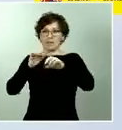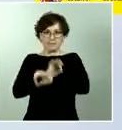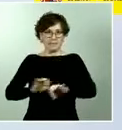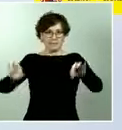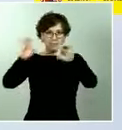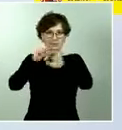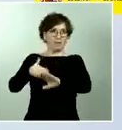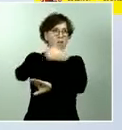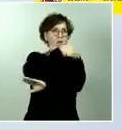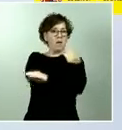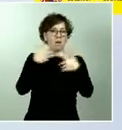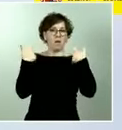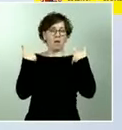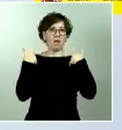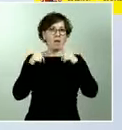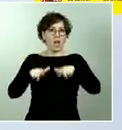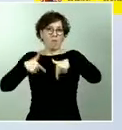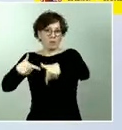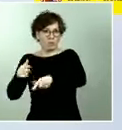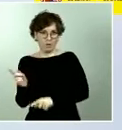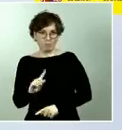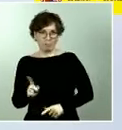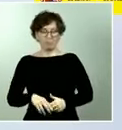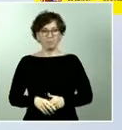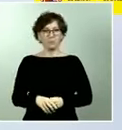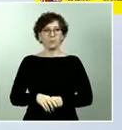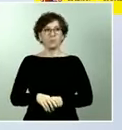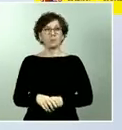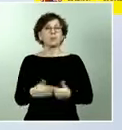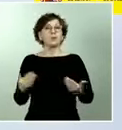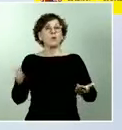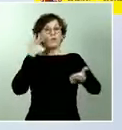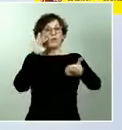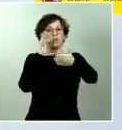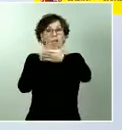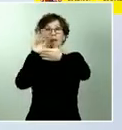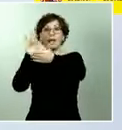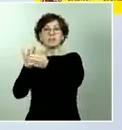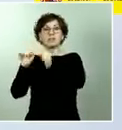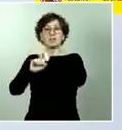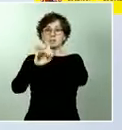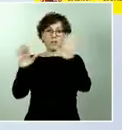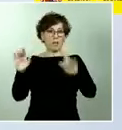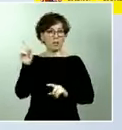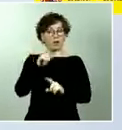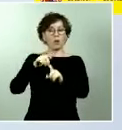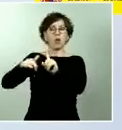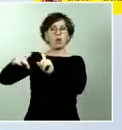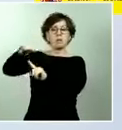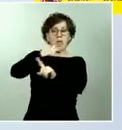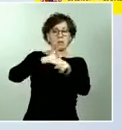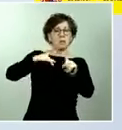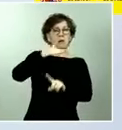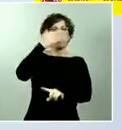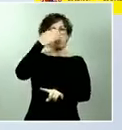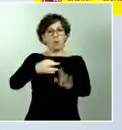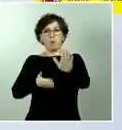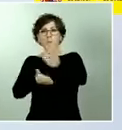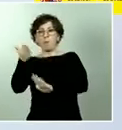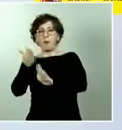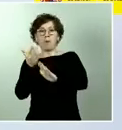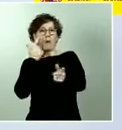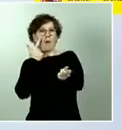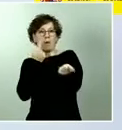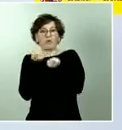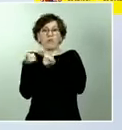hay unas fechas ciertas hay unos escenarios previsibles de acuerdo al control que hagamos de la epidemia